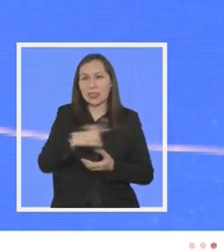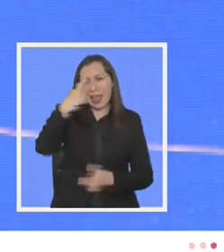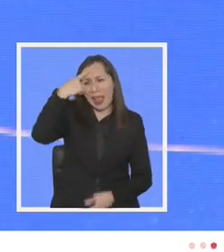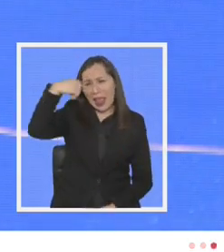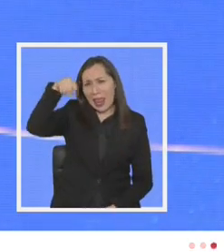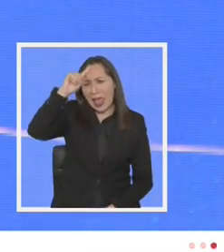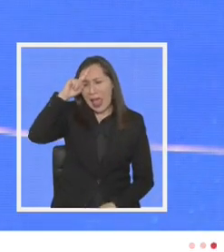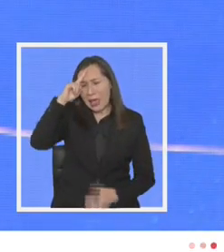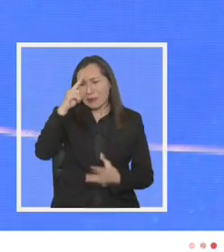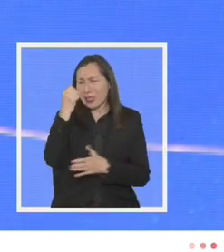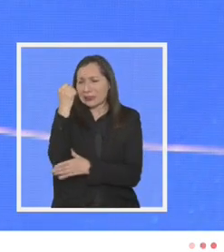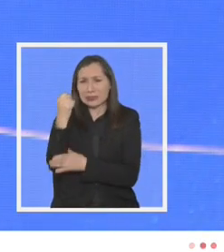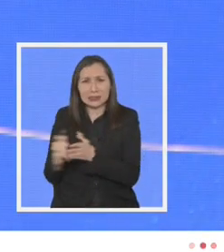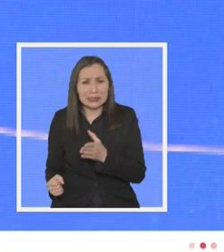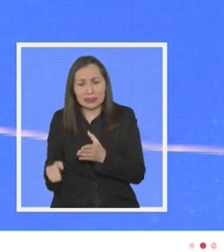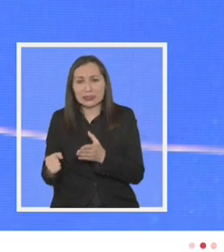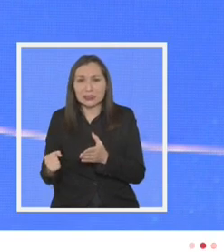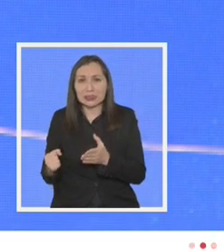golpeada